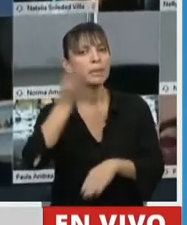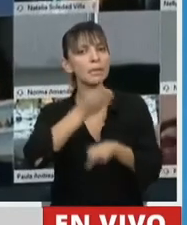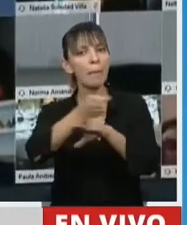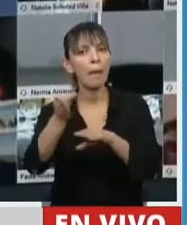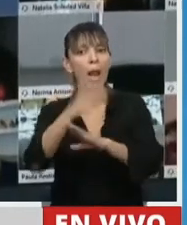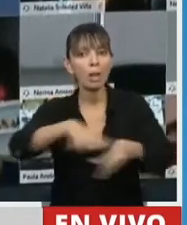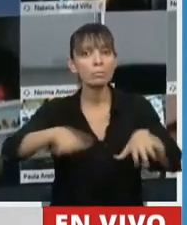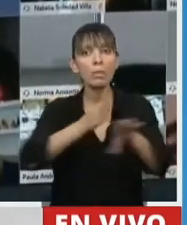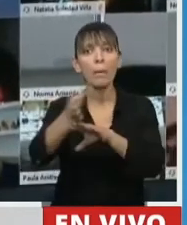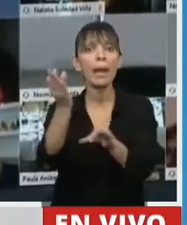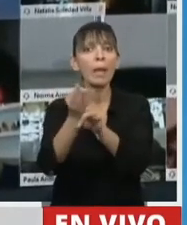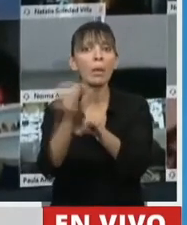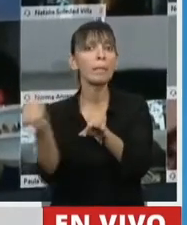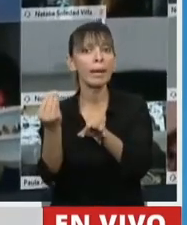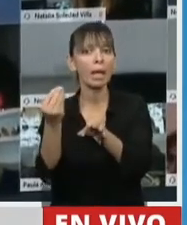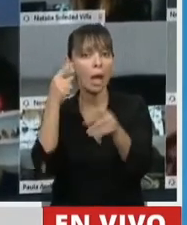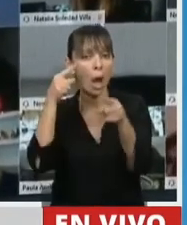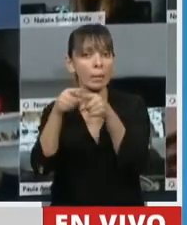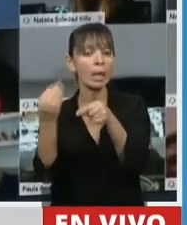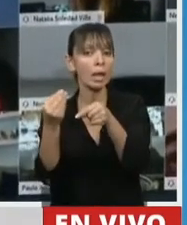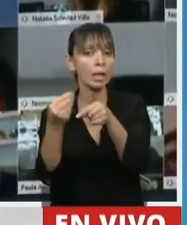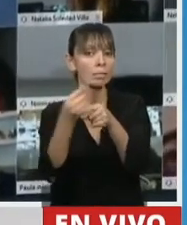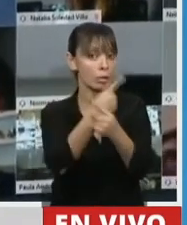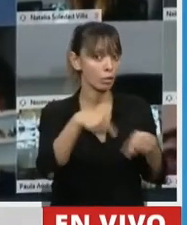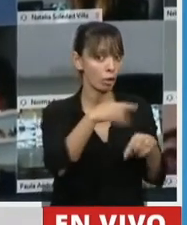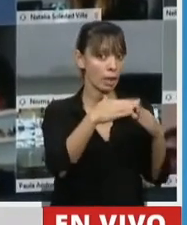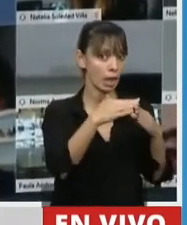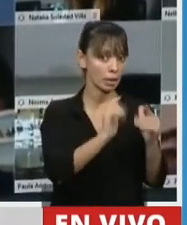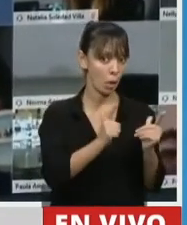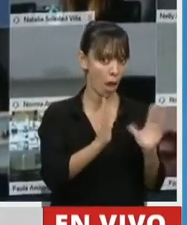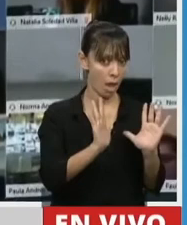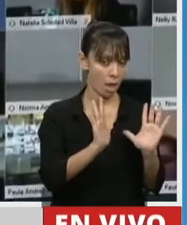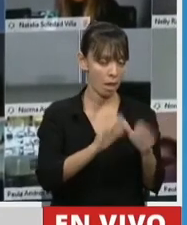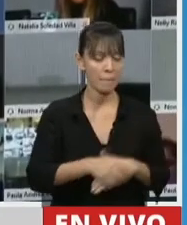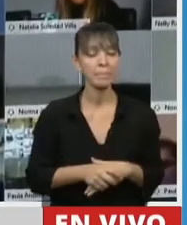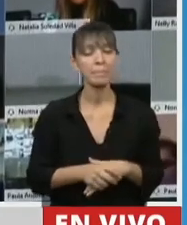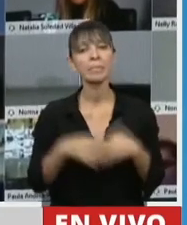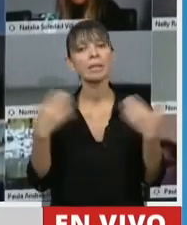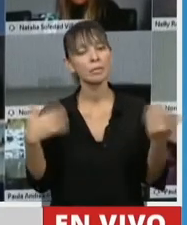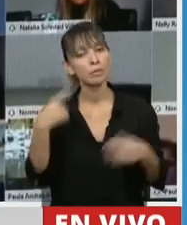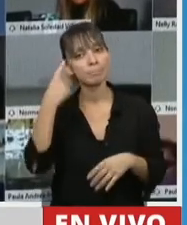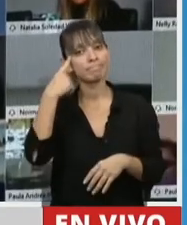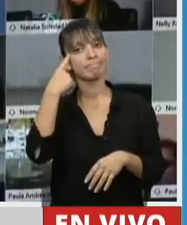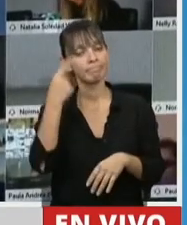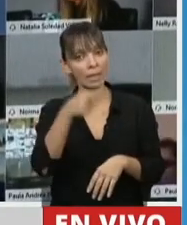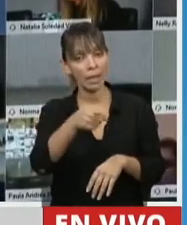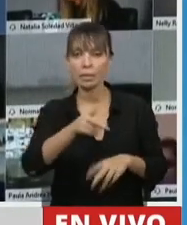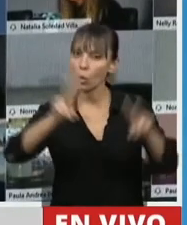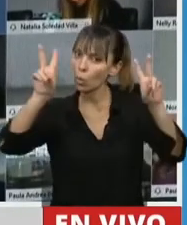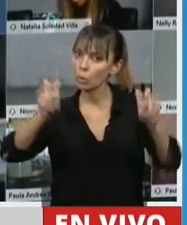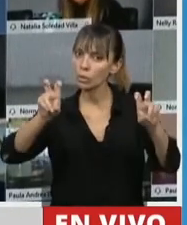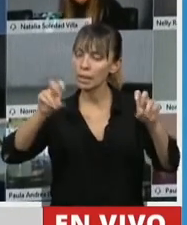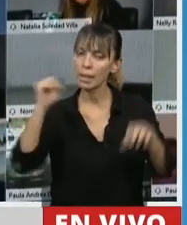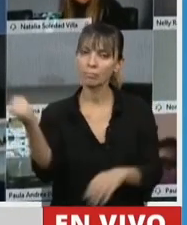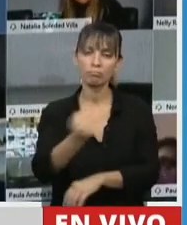garantizar derechos que en sus casas no pueden garantizar. Por eso creo, y con esto termino, que es uno de los grandes temas que tenemos que